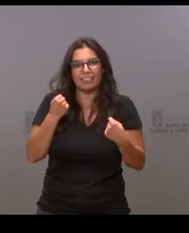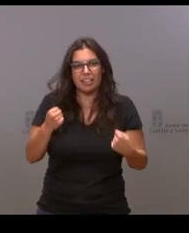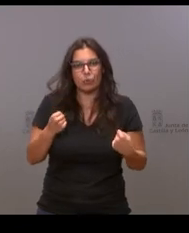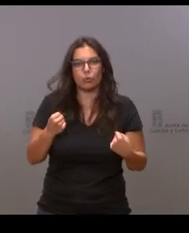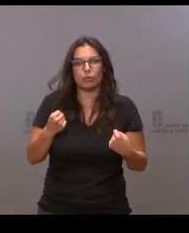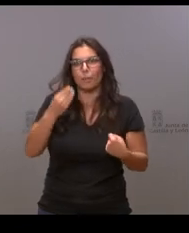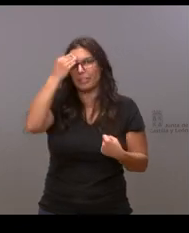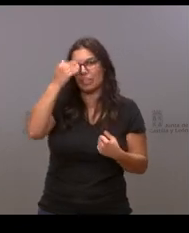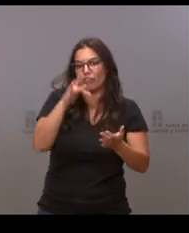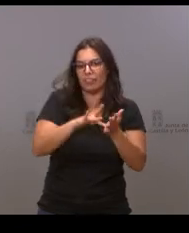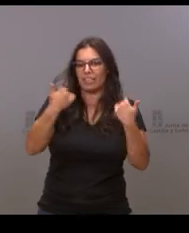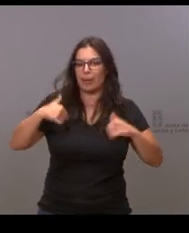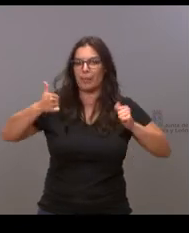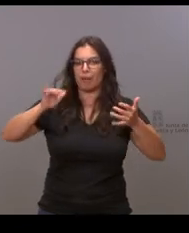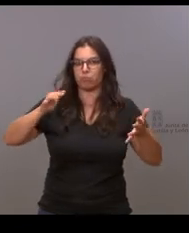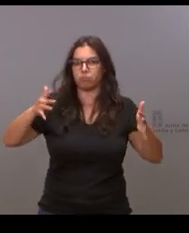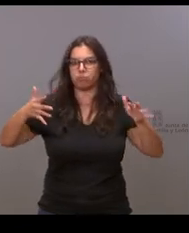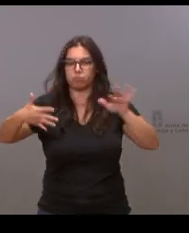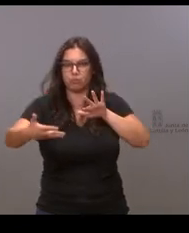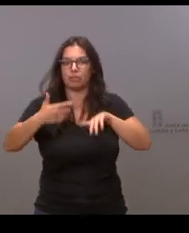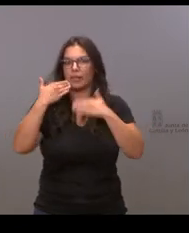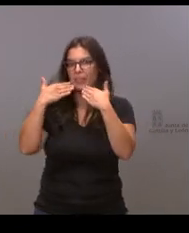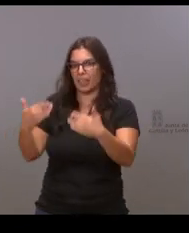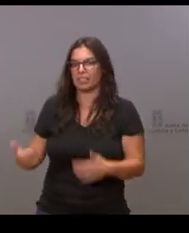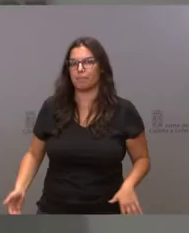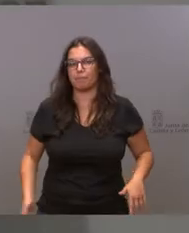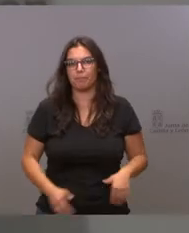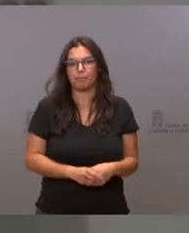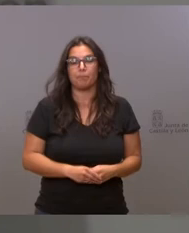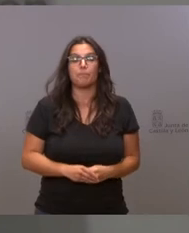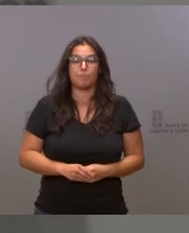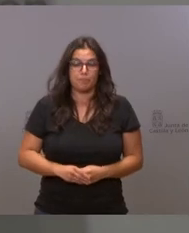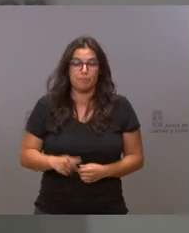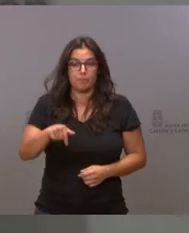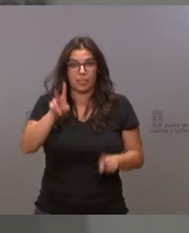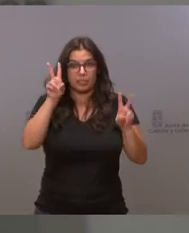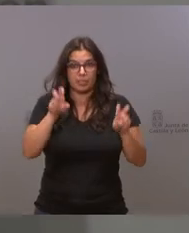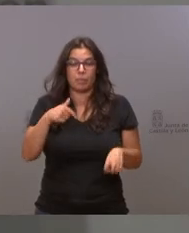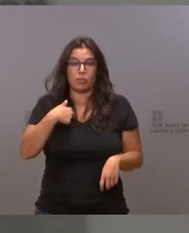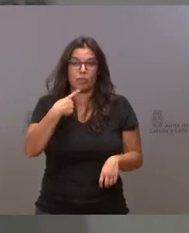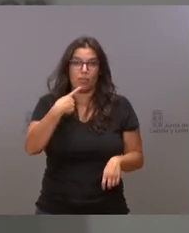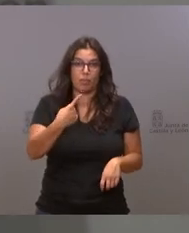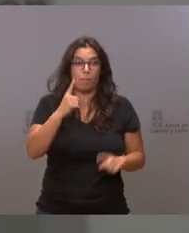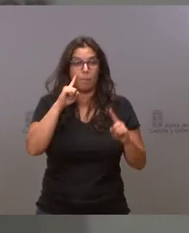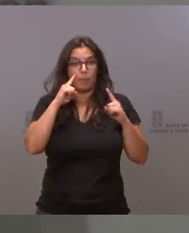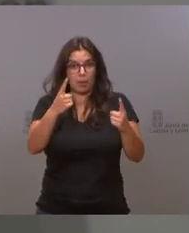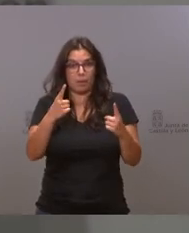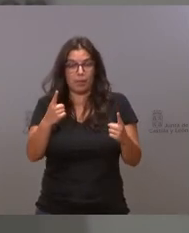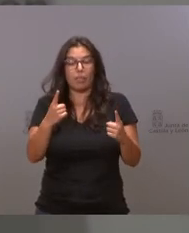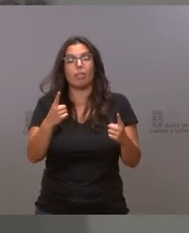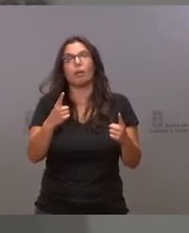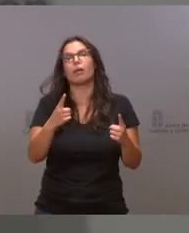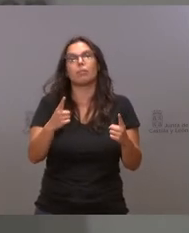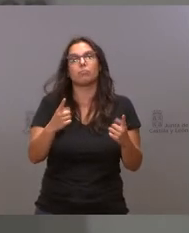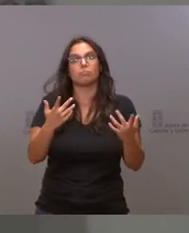alguna fecha en la que ya quieren empezar a aplicarlo. Muchas gracias. Sí, mire, a este respecto voy a decirle que por primera vez y sin que sirva de precedente